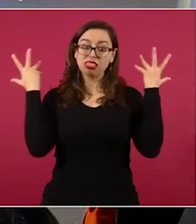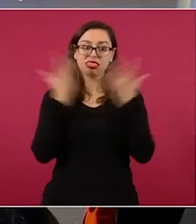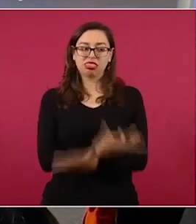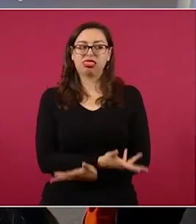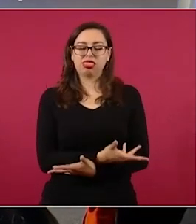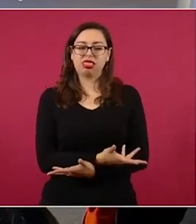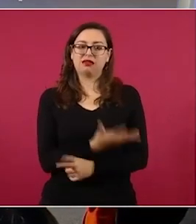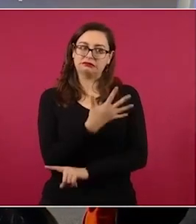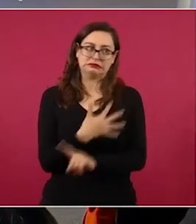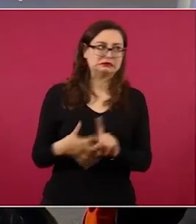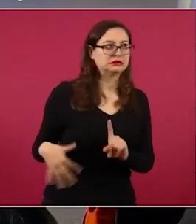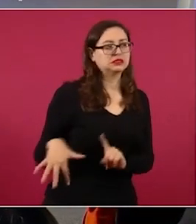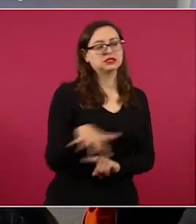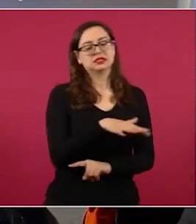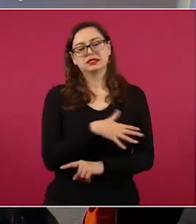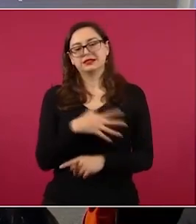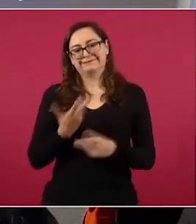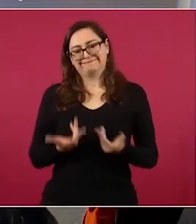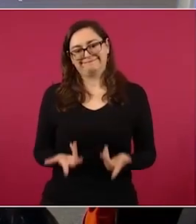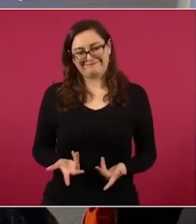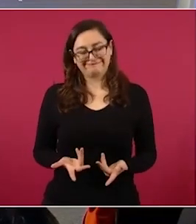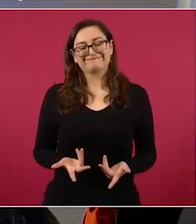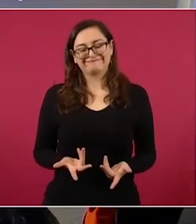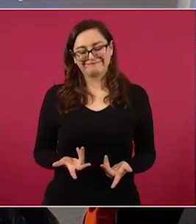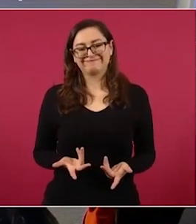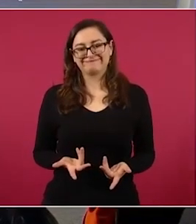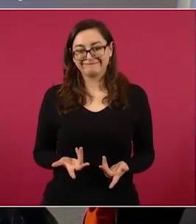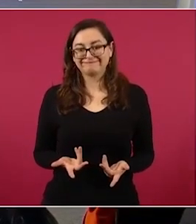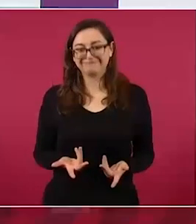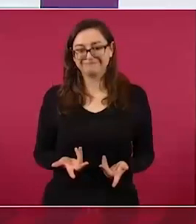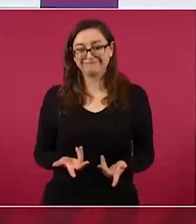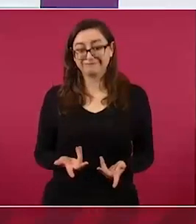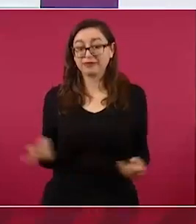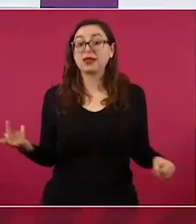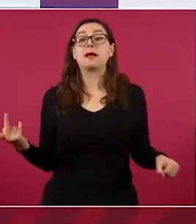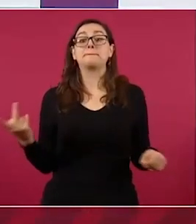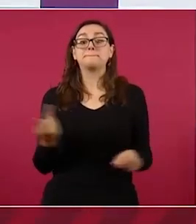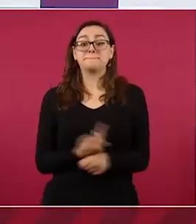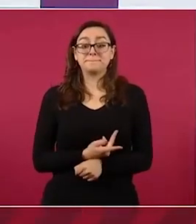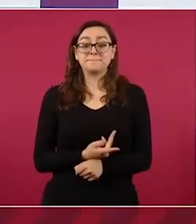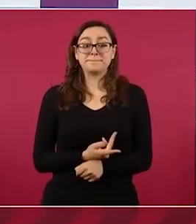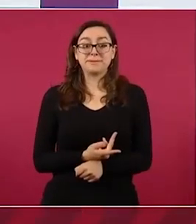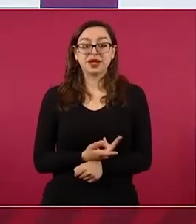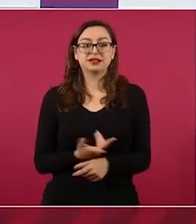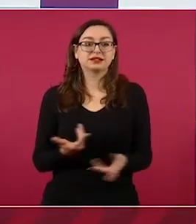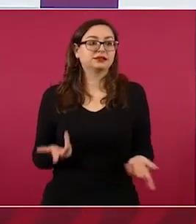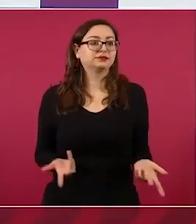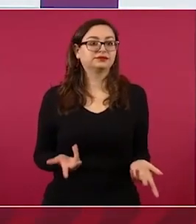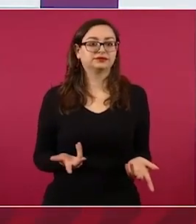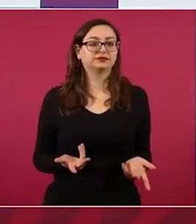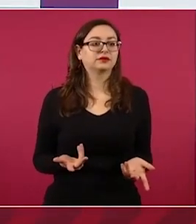factores. Bueno, no tome en cuenta ni siquiera el flete,